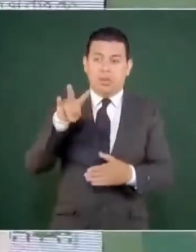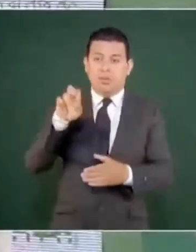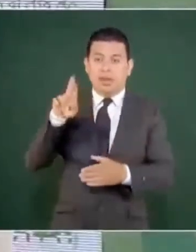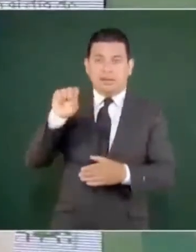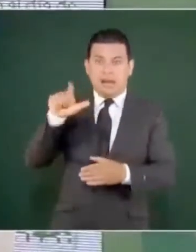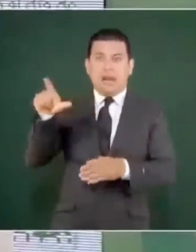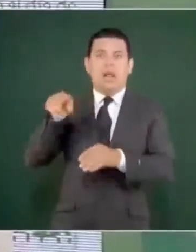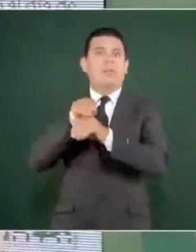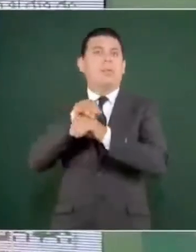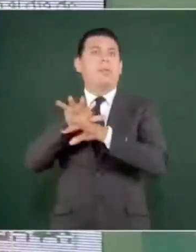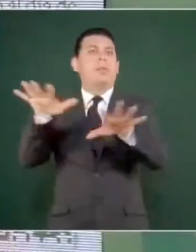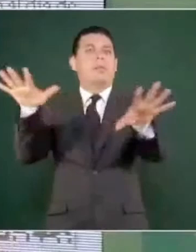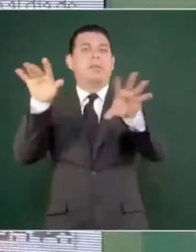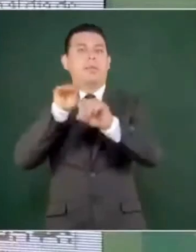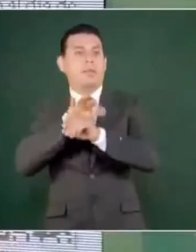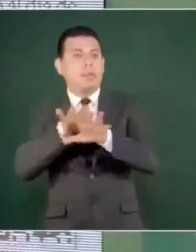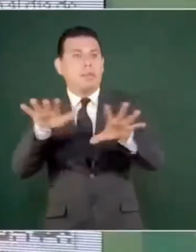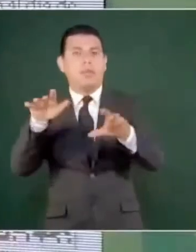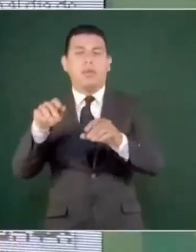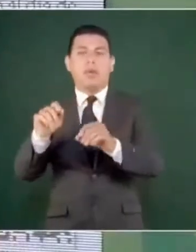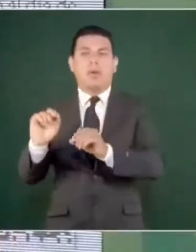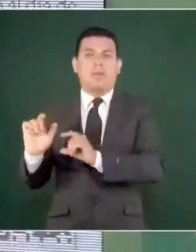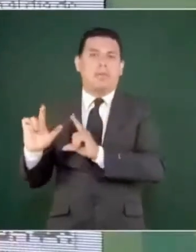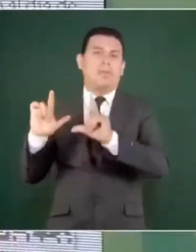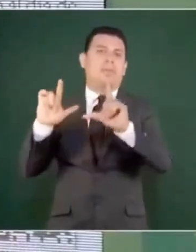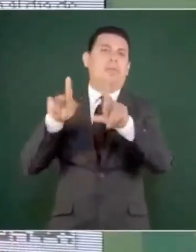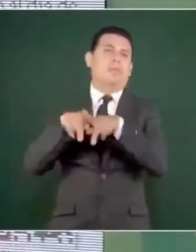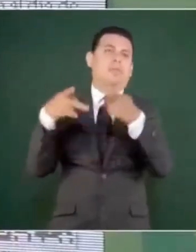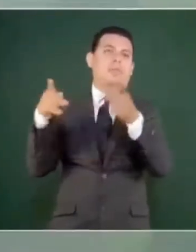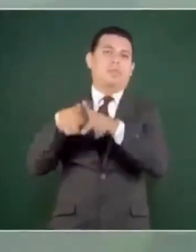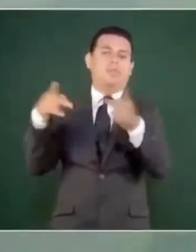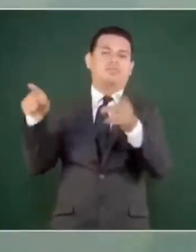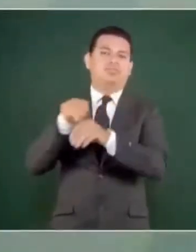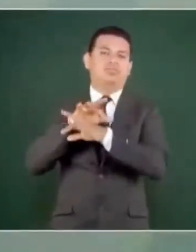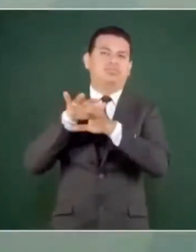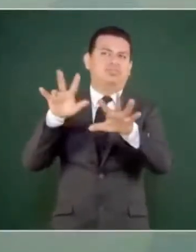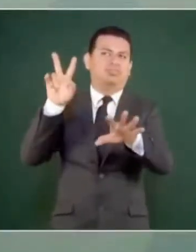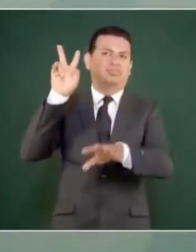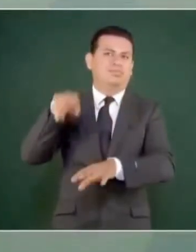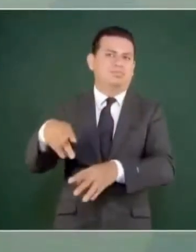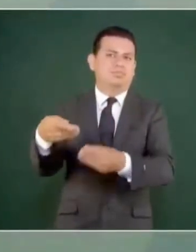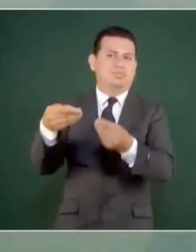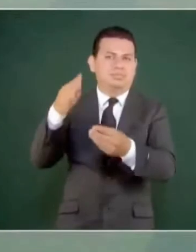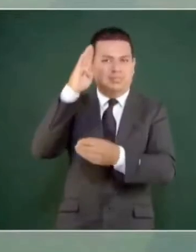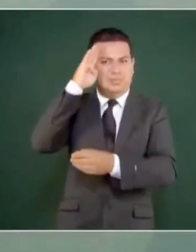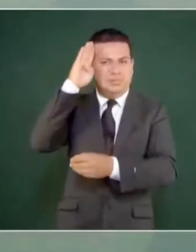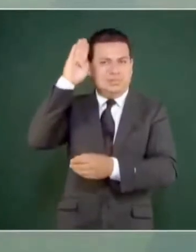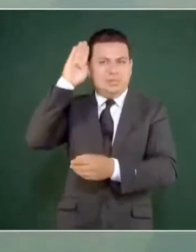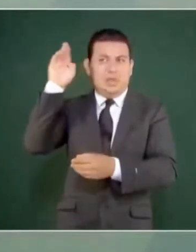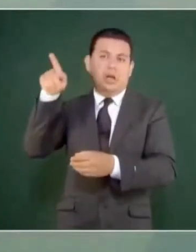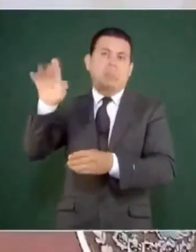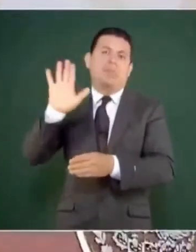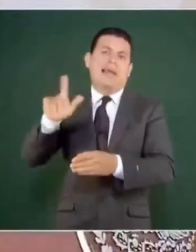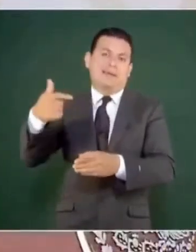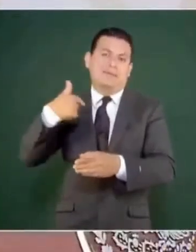nunca está de opositor,